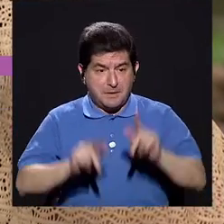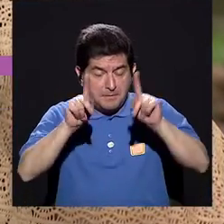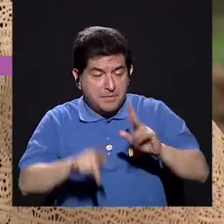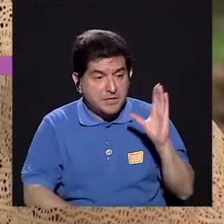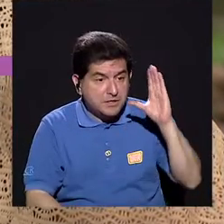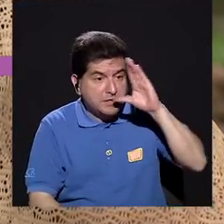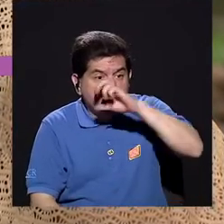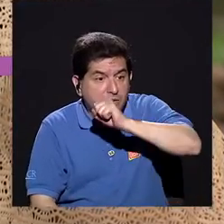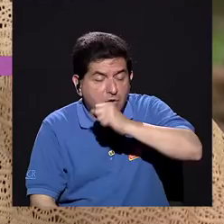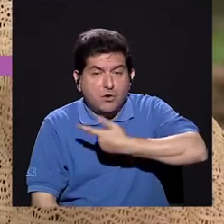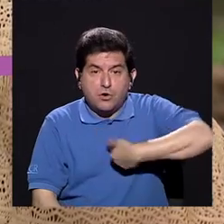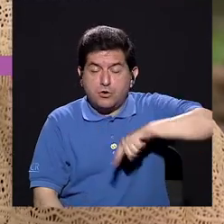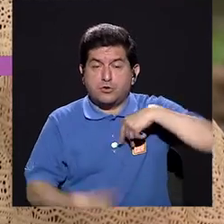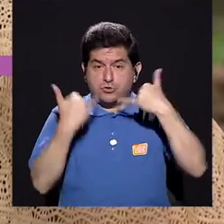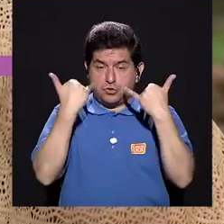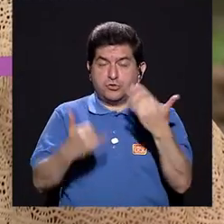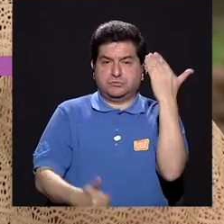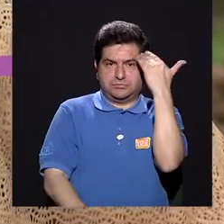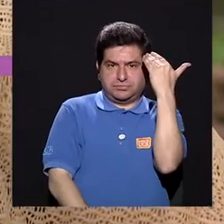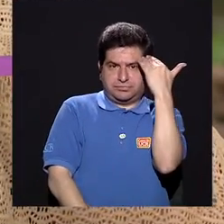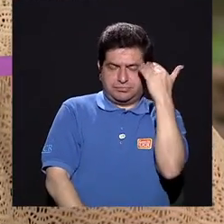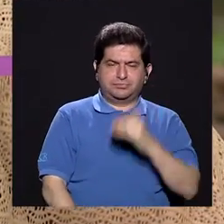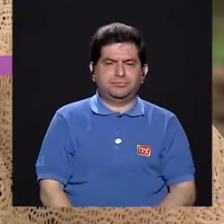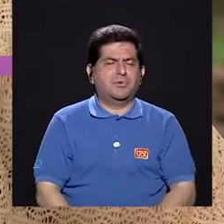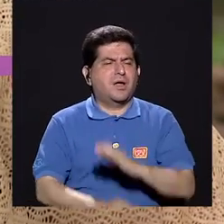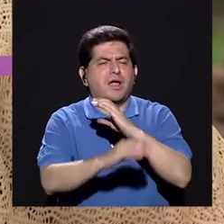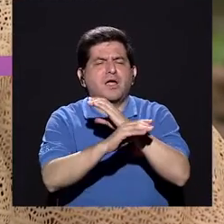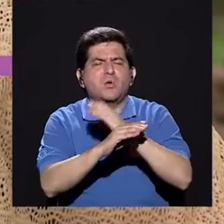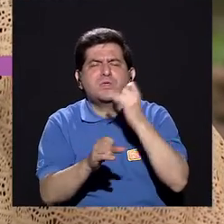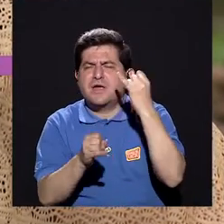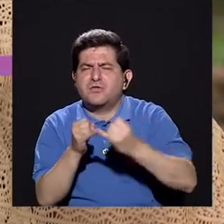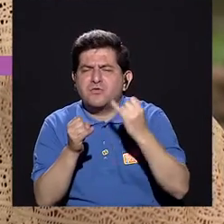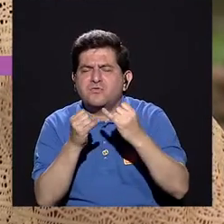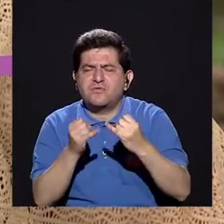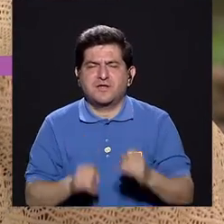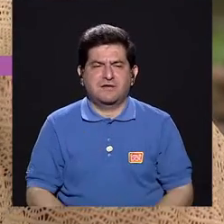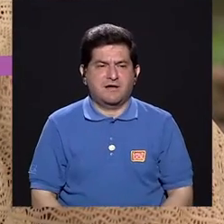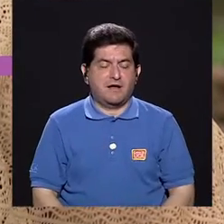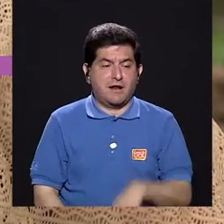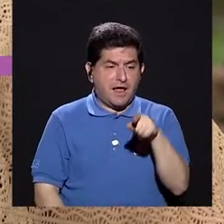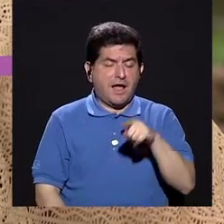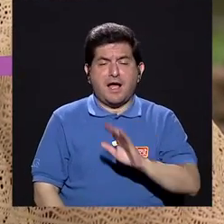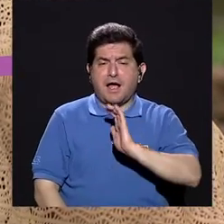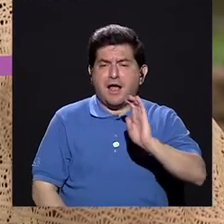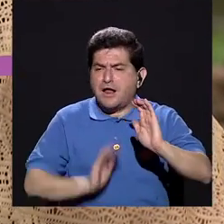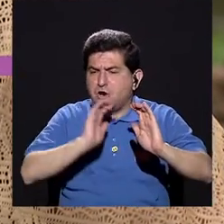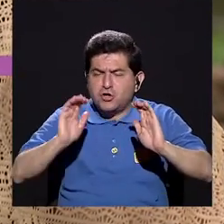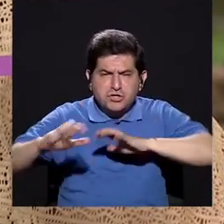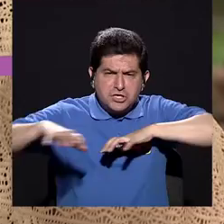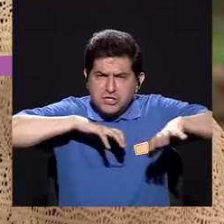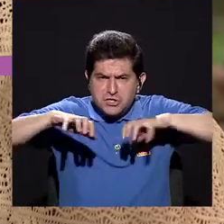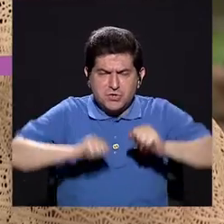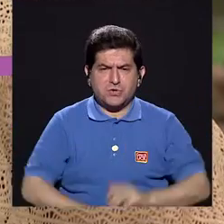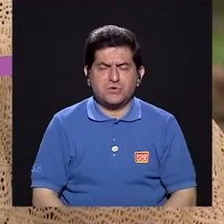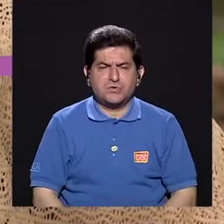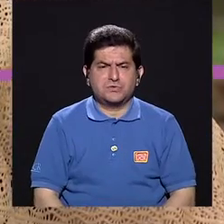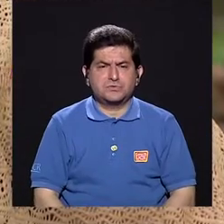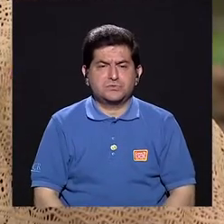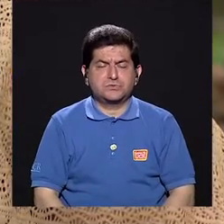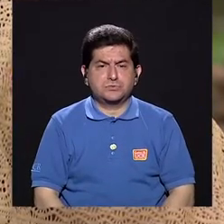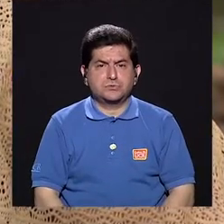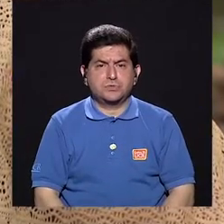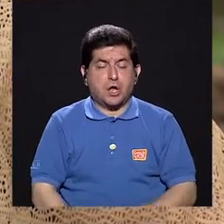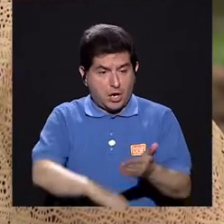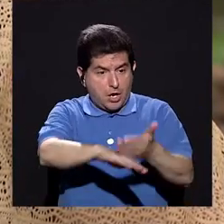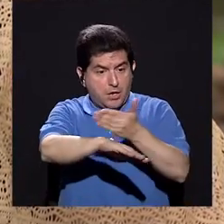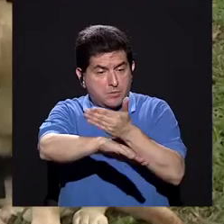gente viera lo que nosotros vemos, cuidados paliativos, la reacción de los niños, los logros